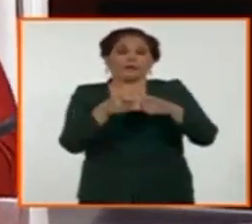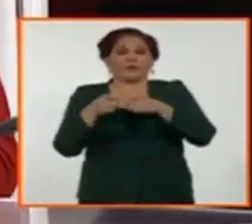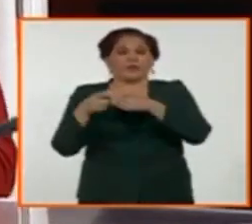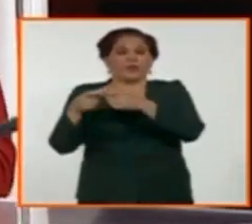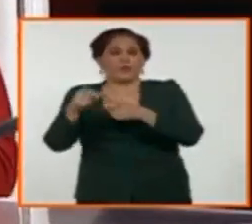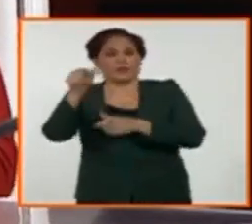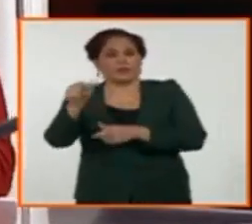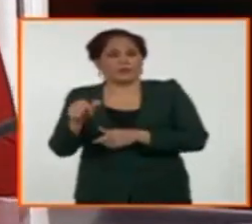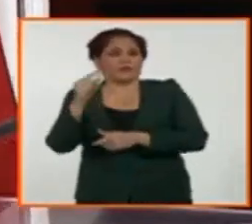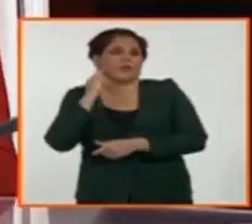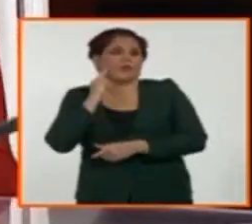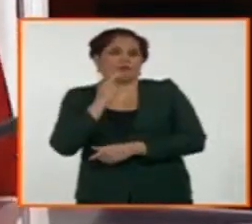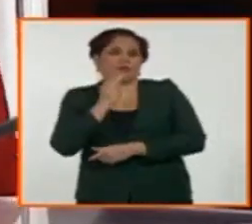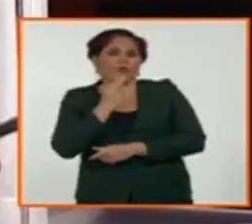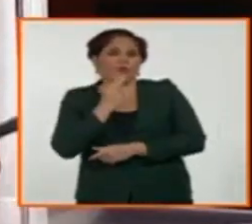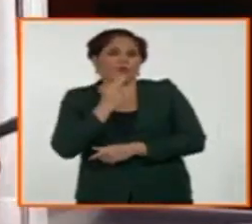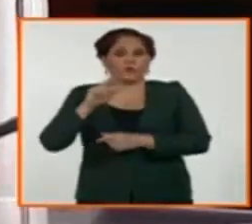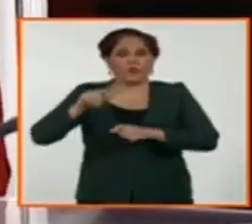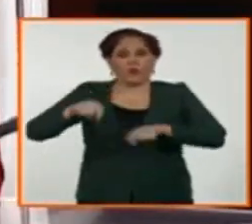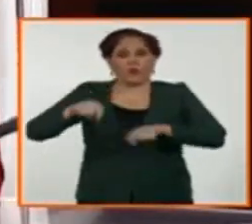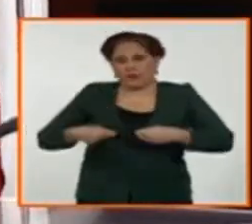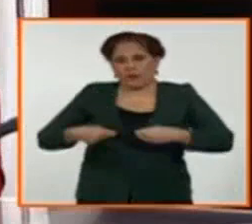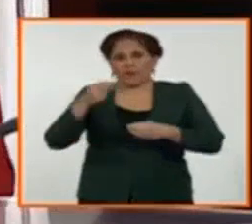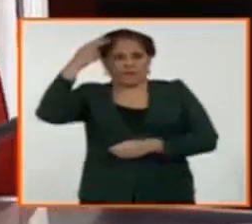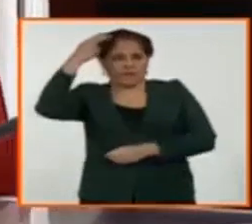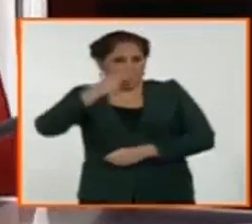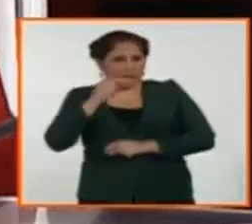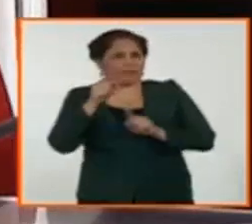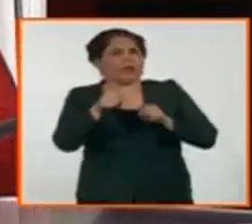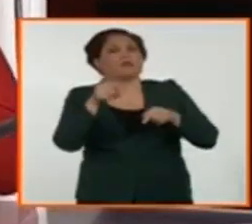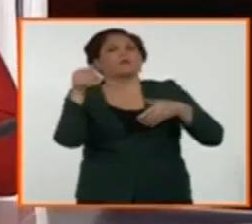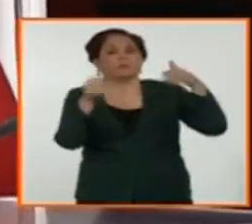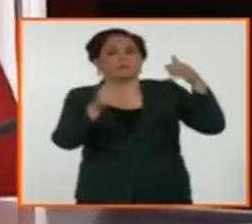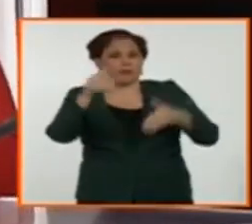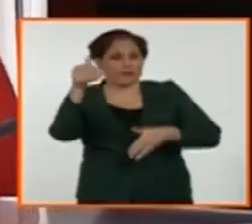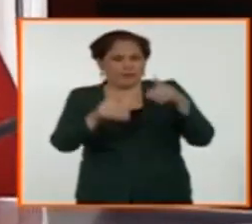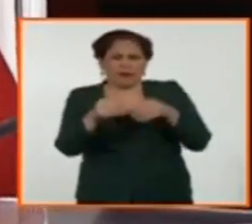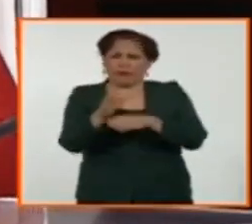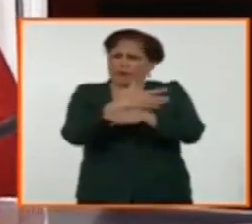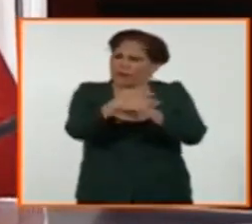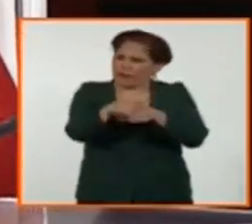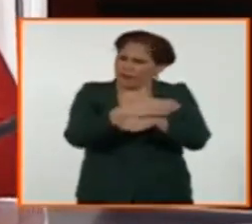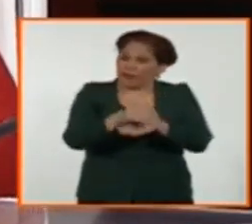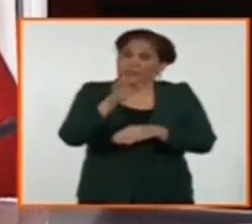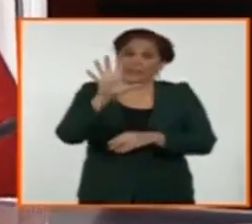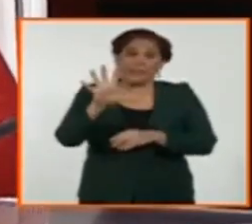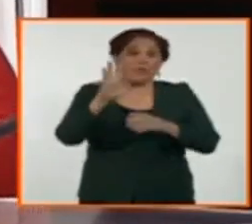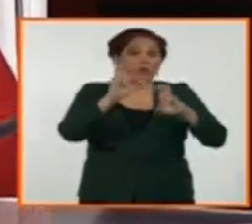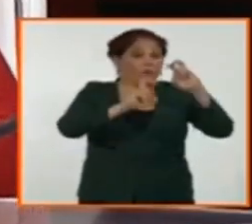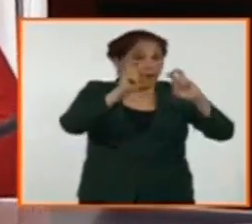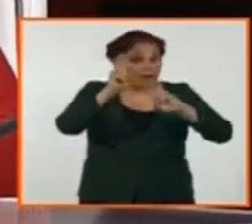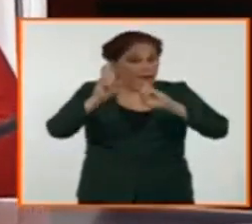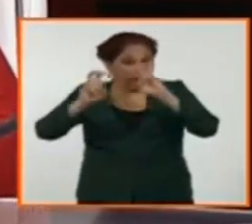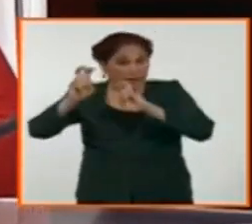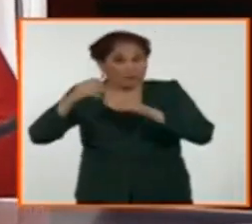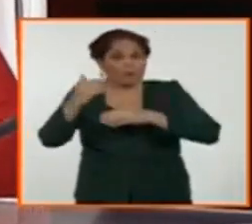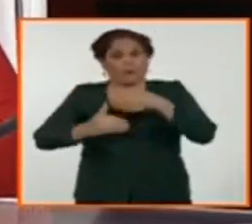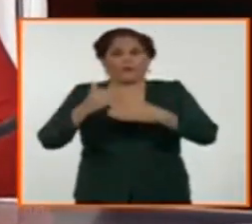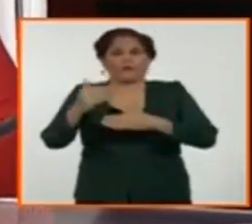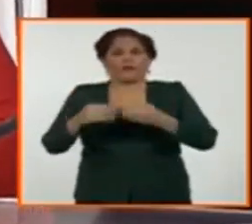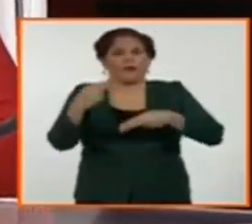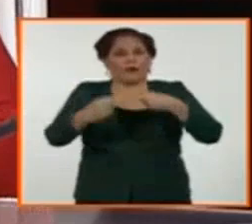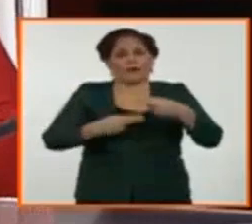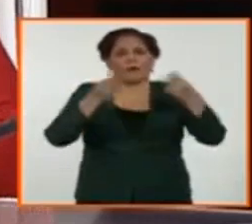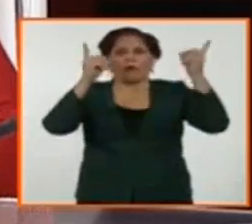discapacidad. Y justamente estuvimos conviviendo durante cinco sesiones de taller para un proceso de diseño de la